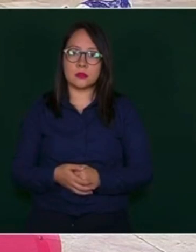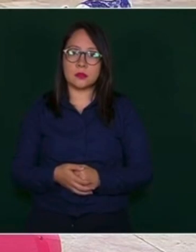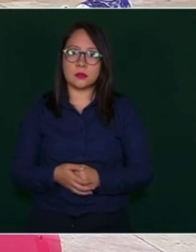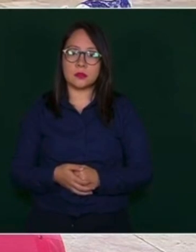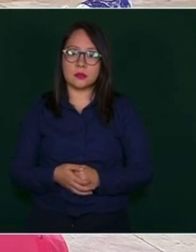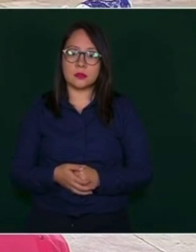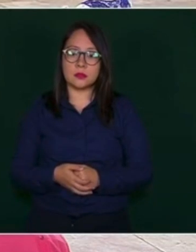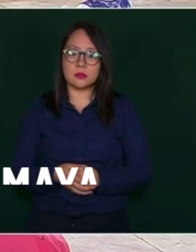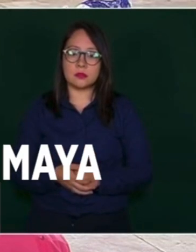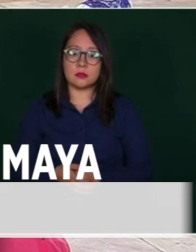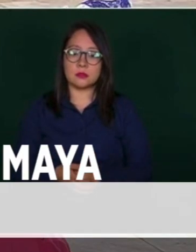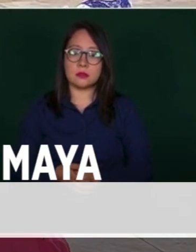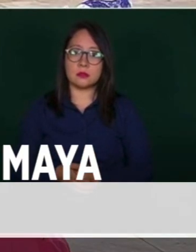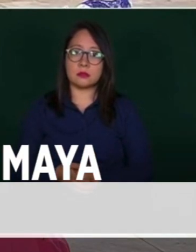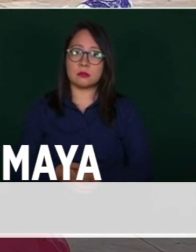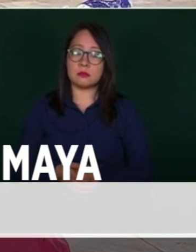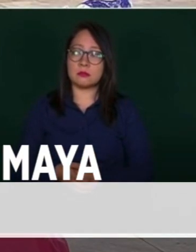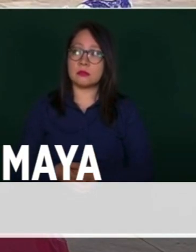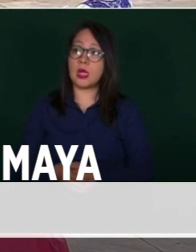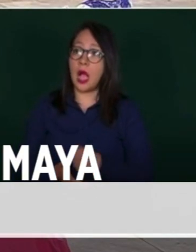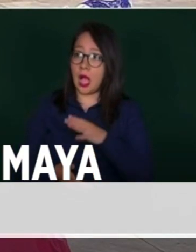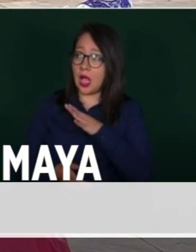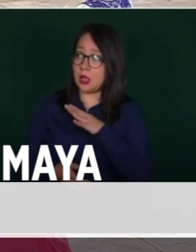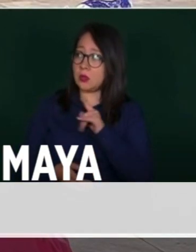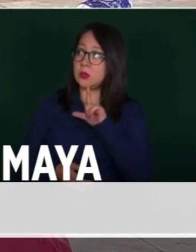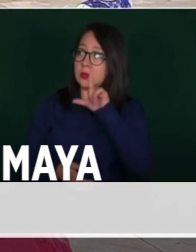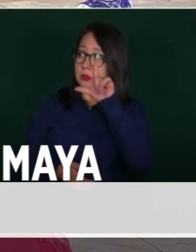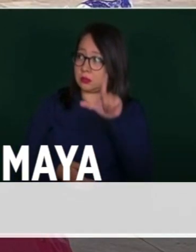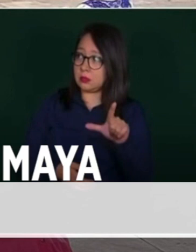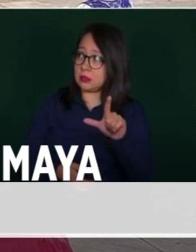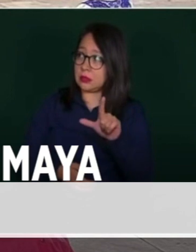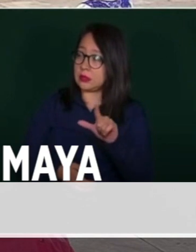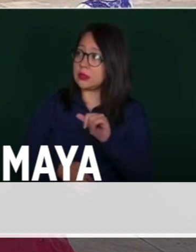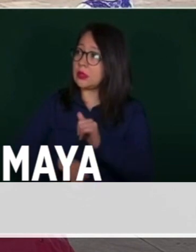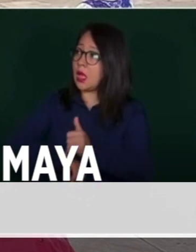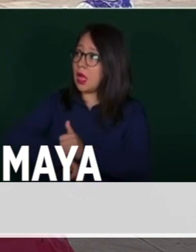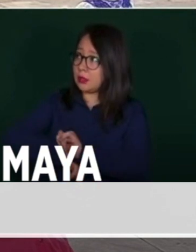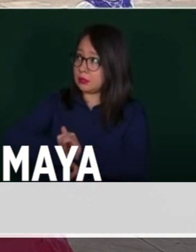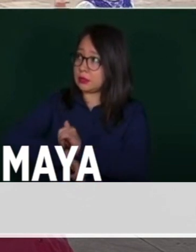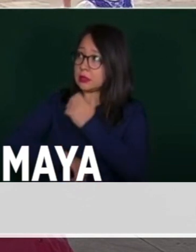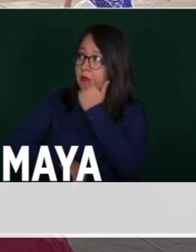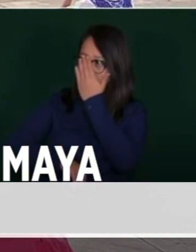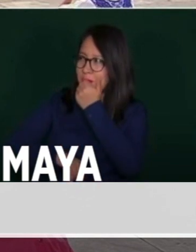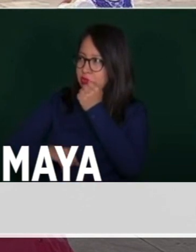¿Los artistas están dispuestos a ir el lunes, presidente? Sí, los recibo el lunes.